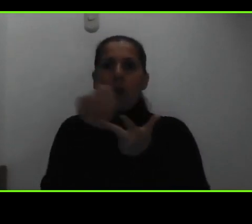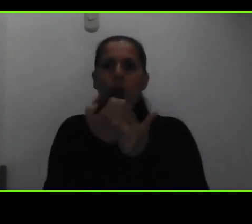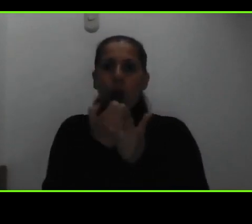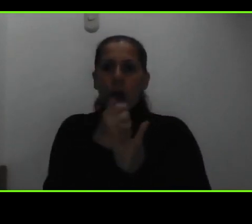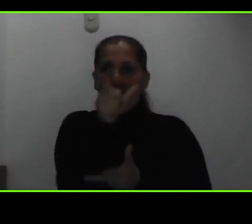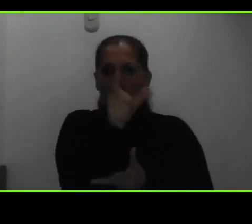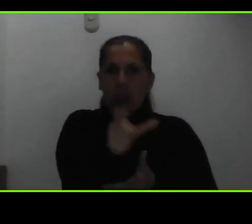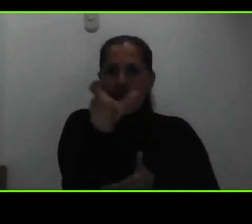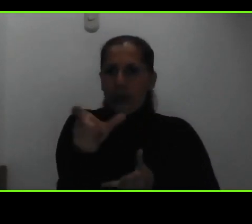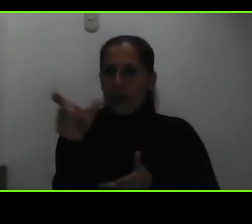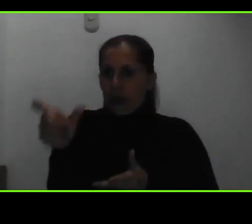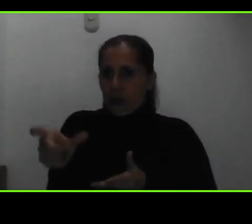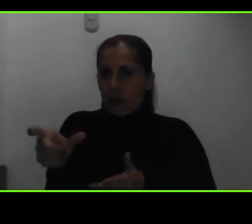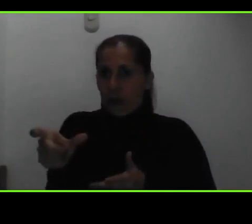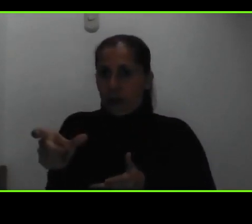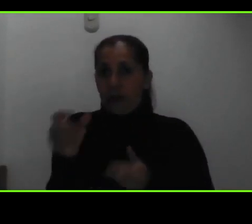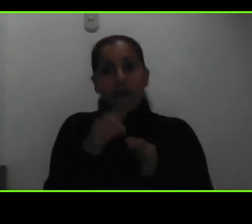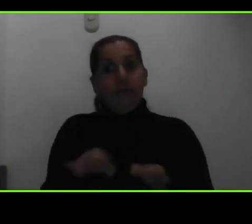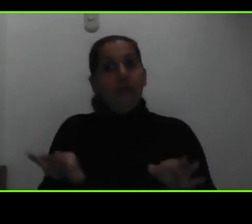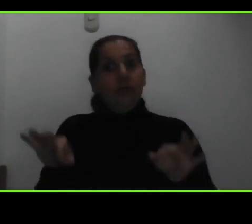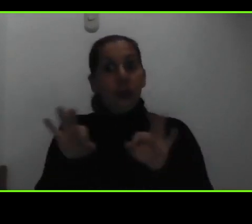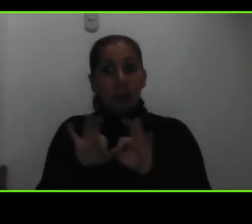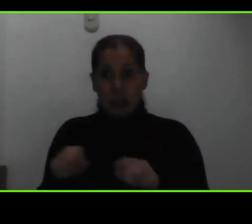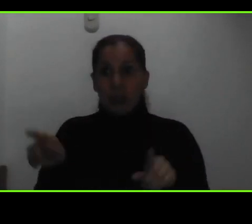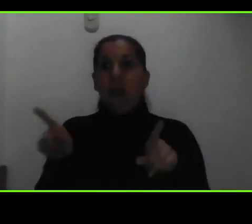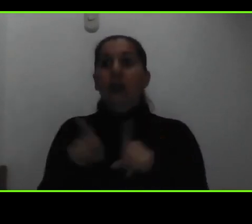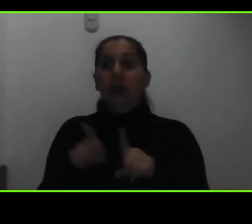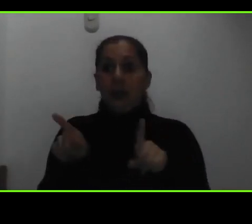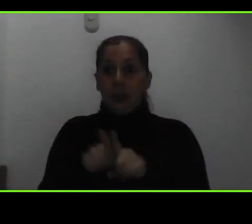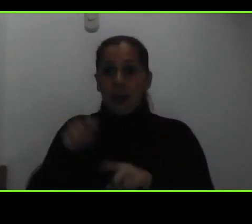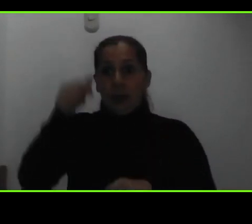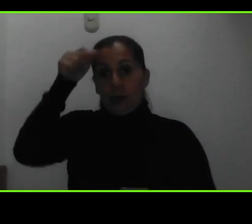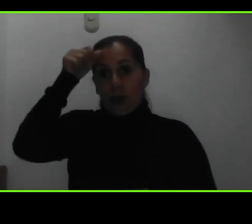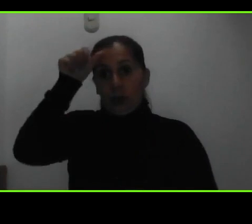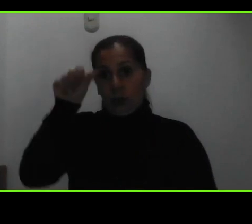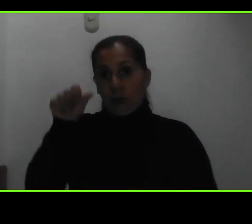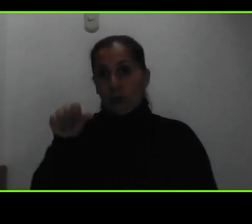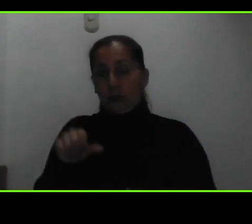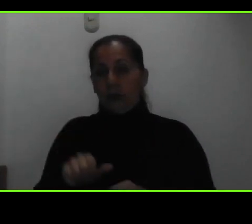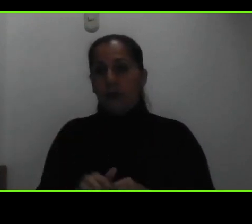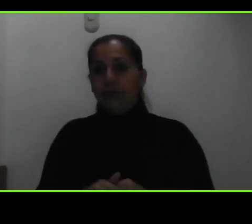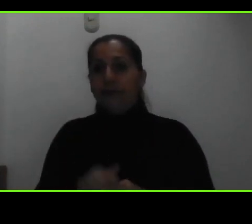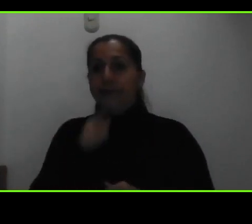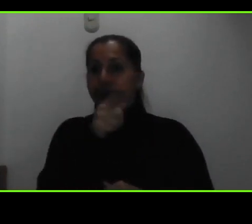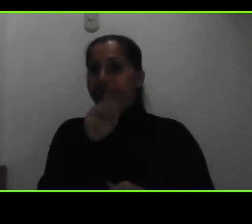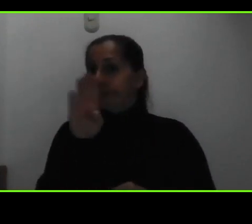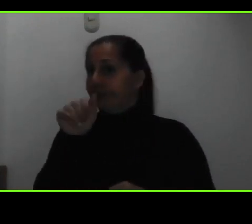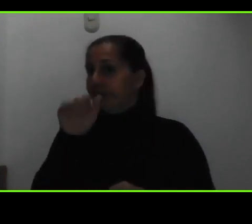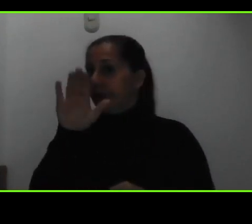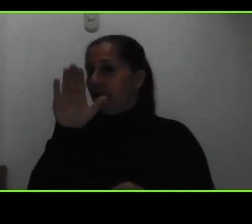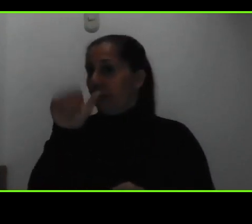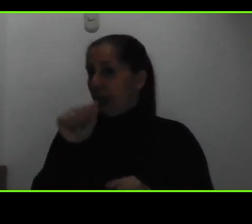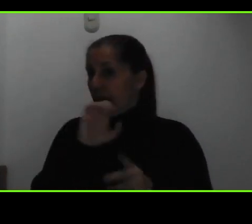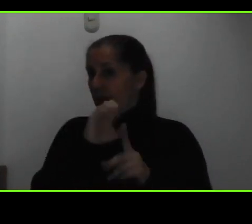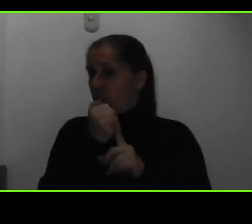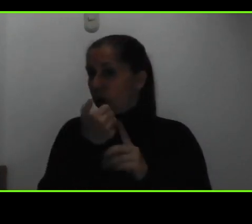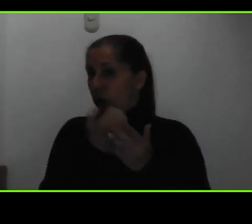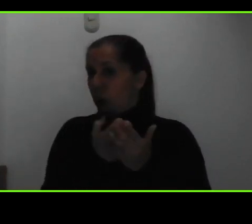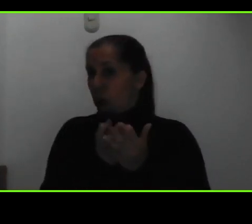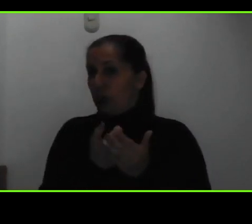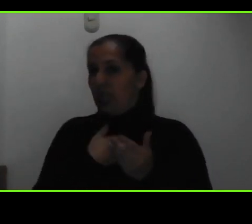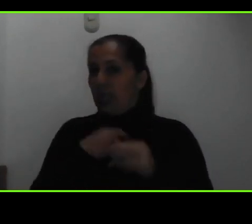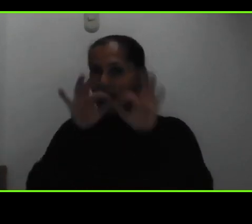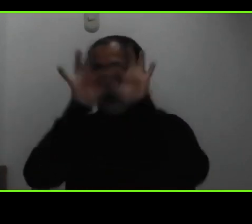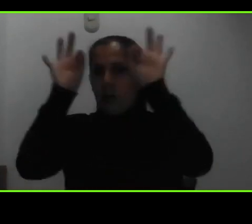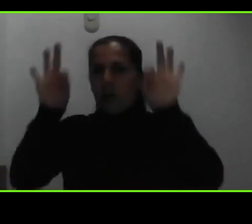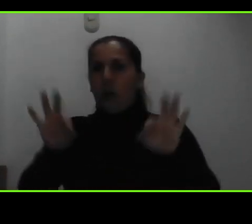muy importante además recordar que esta beca en particular lo que tiene es un formulario